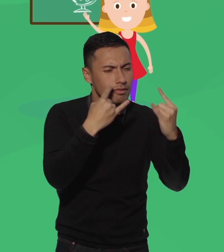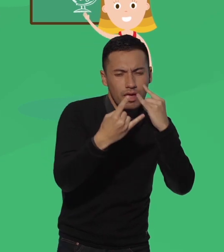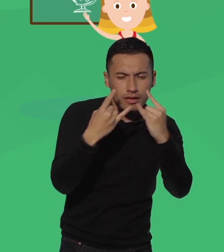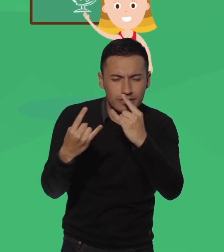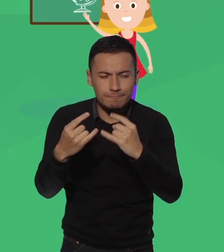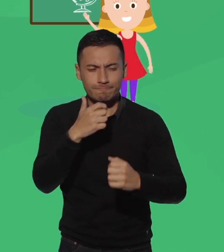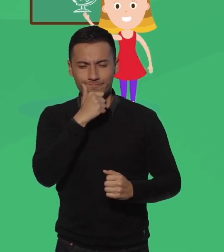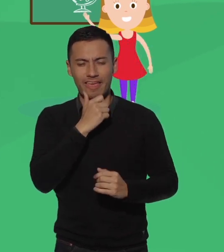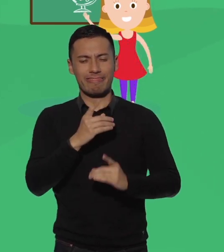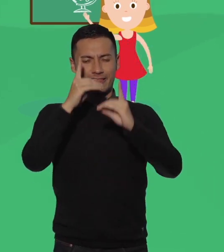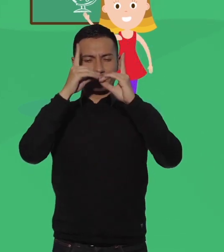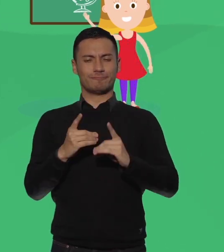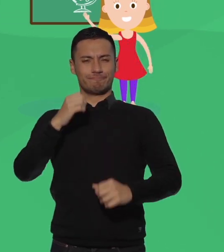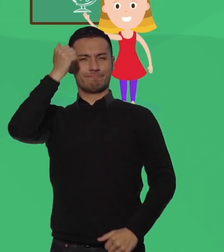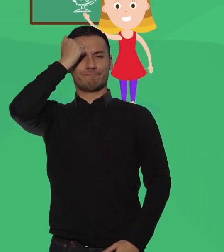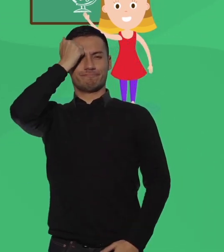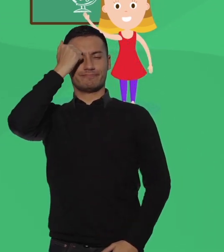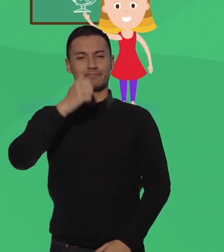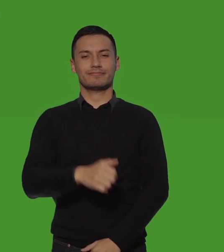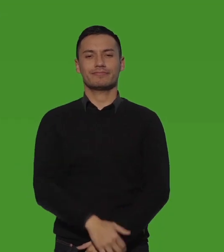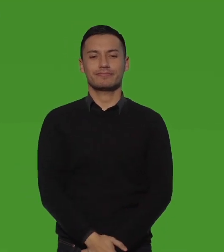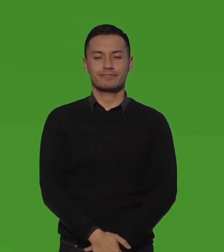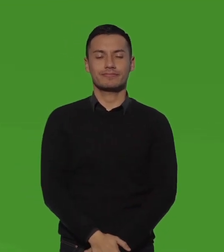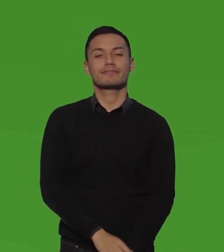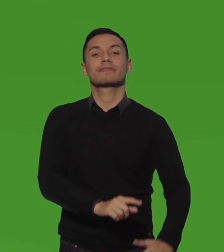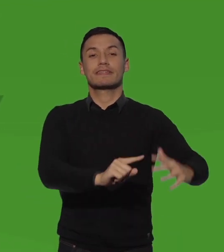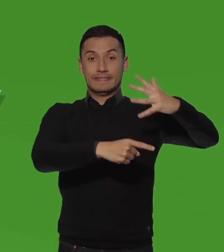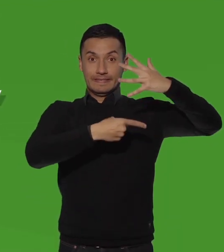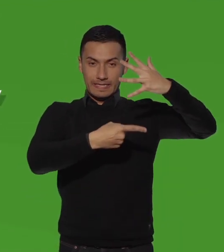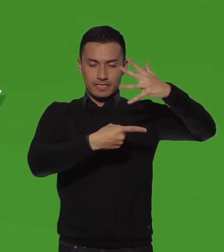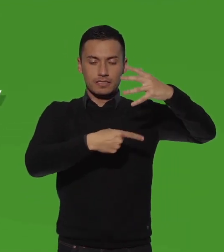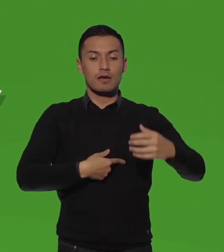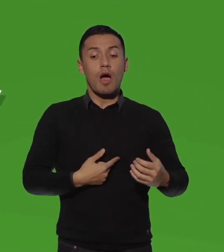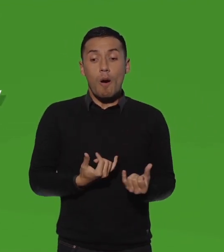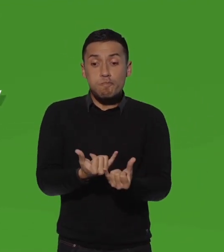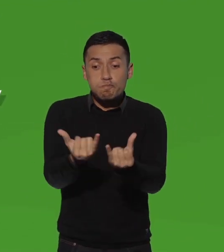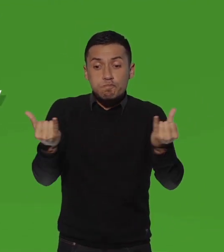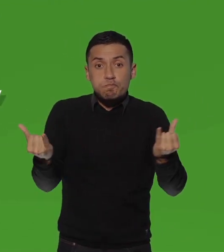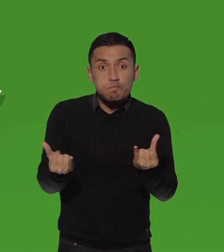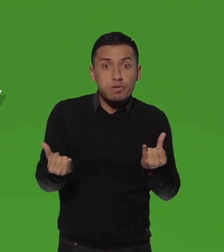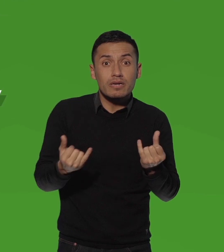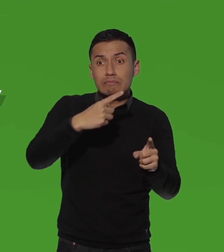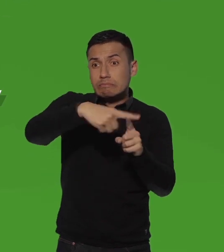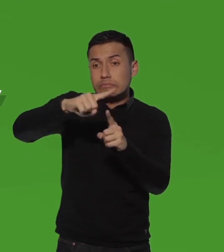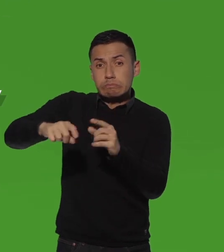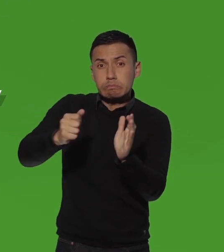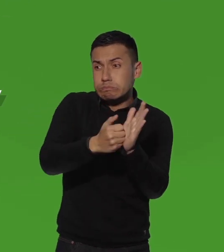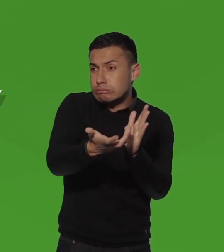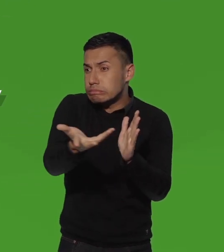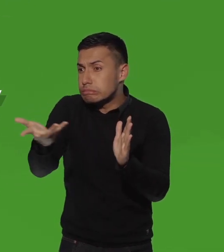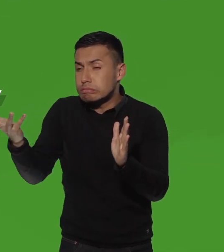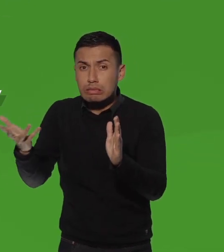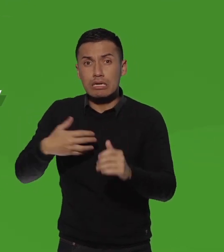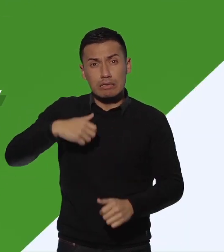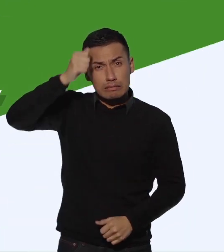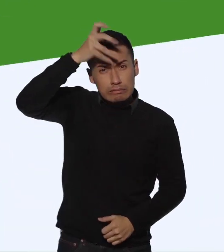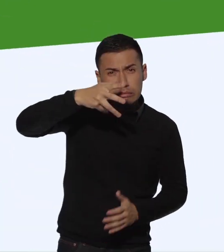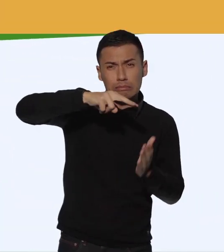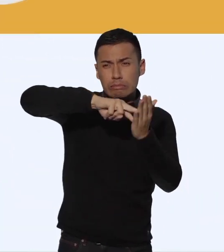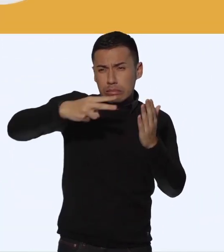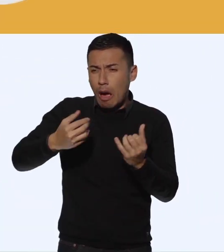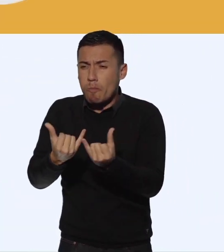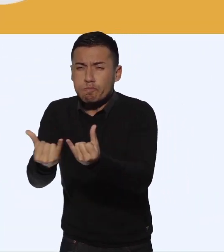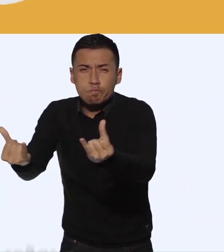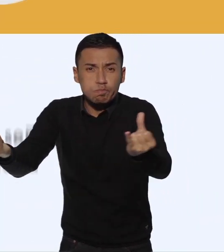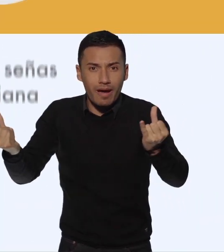los estudiantes en las decisiones pedagógicas. Otro elemento se refiere a los recursos físicos, tecnológicos y didácticos con los